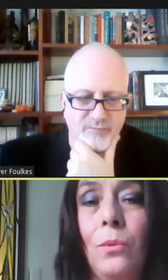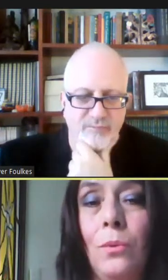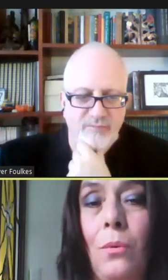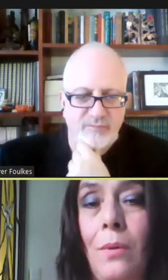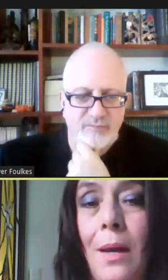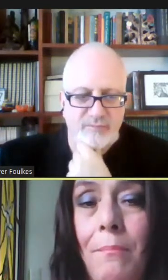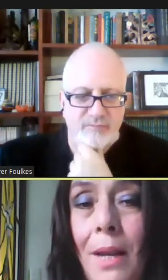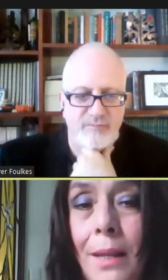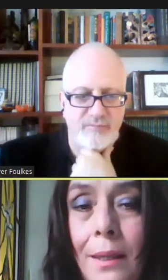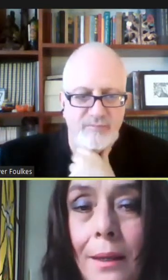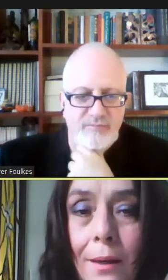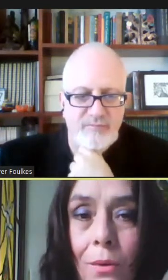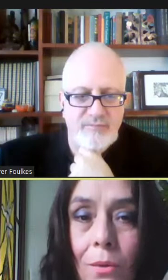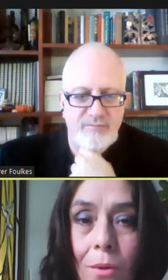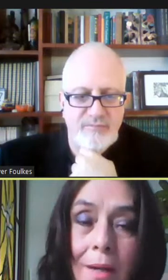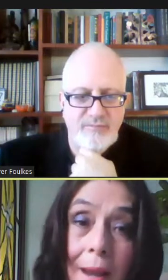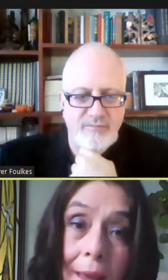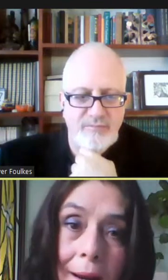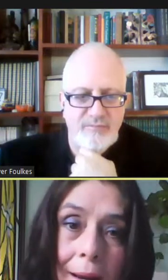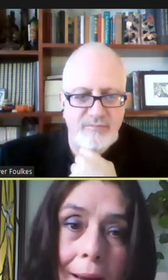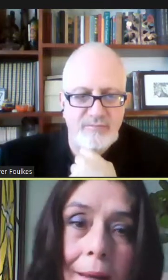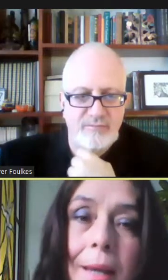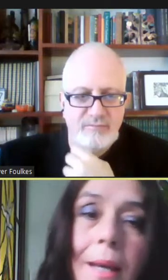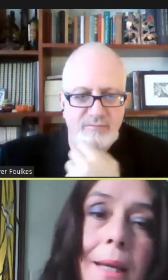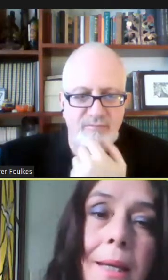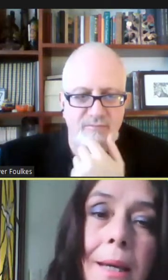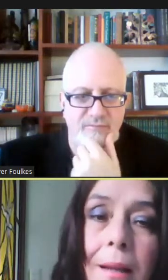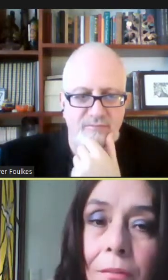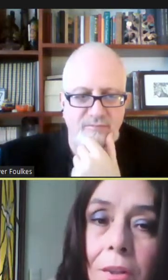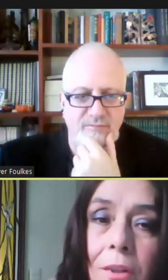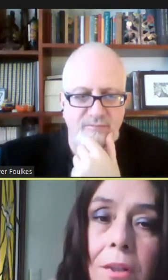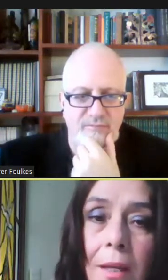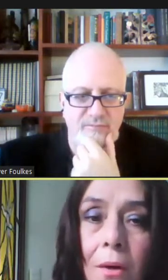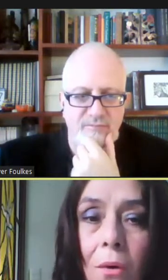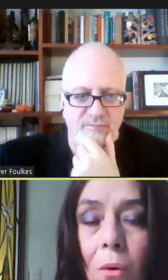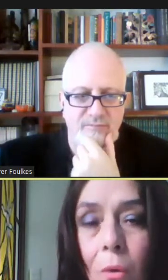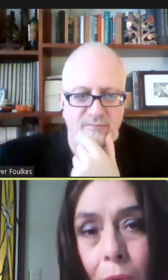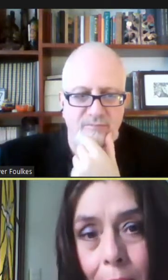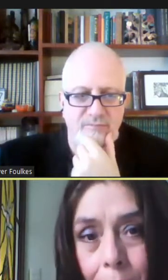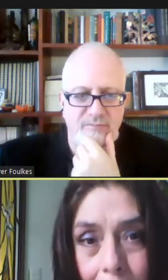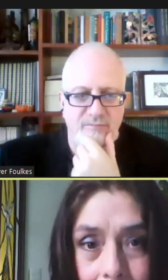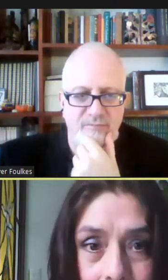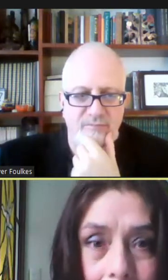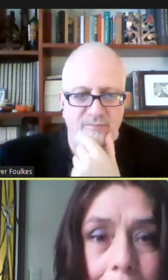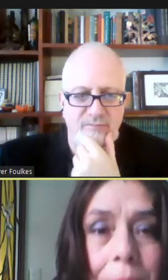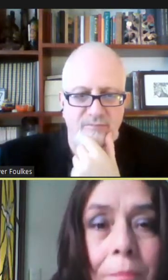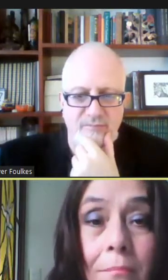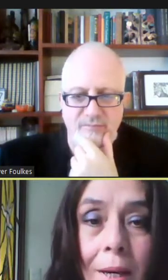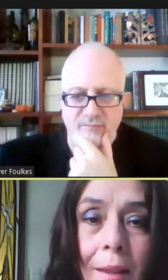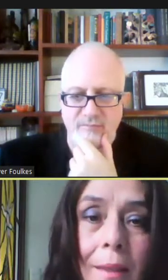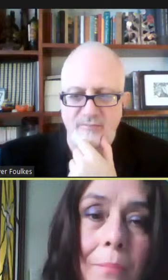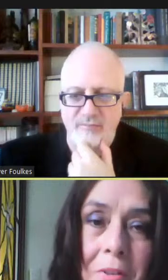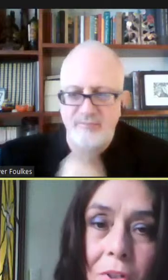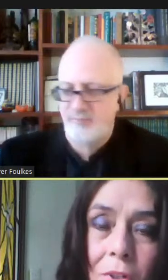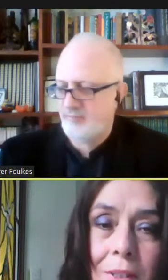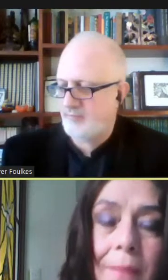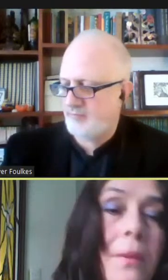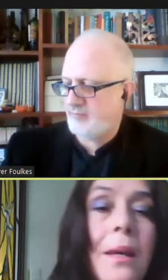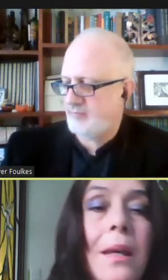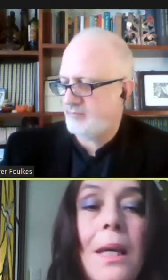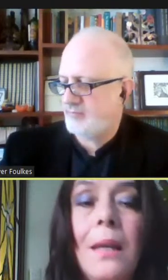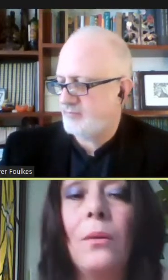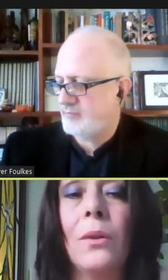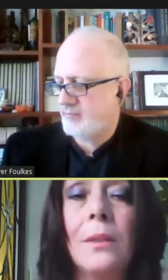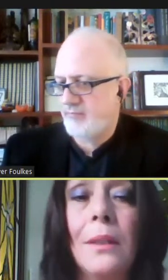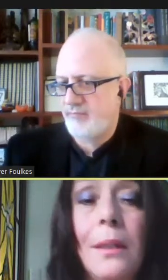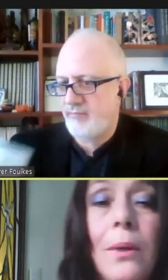uso una playera color naranja y en el fondo tengo una planta verde preciosa,